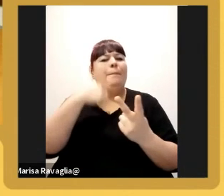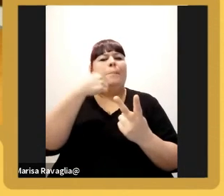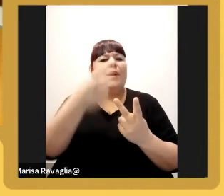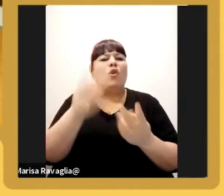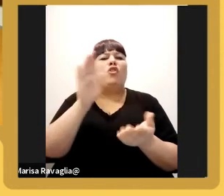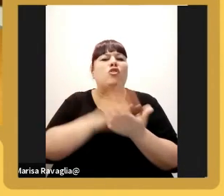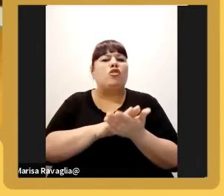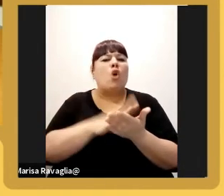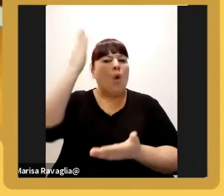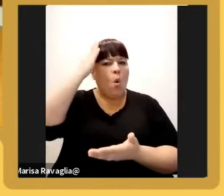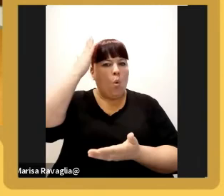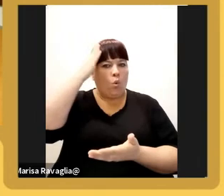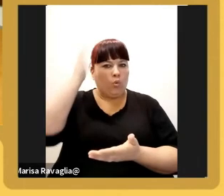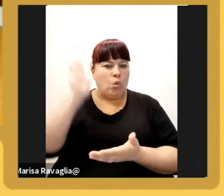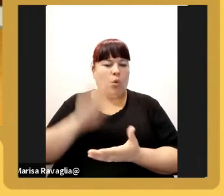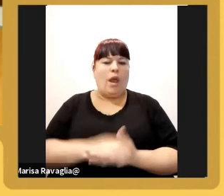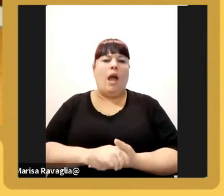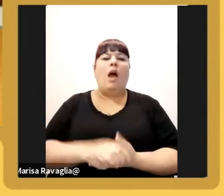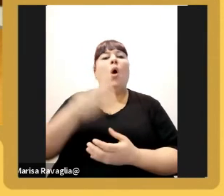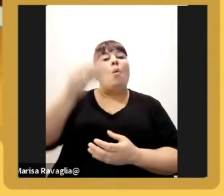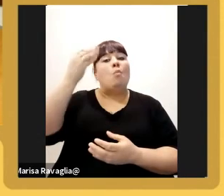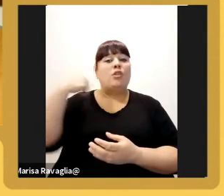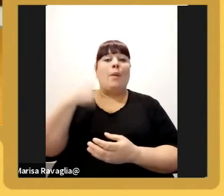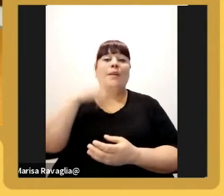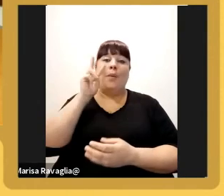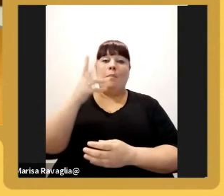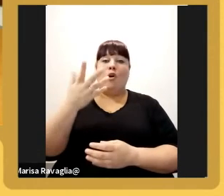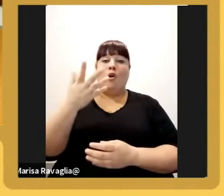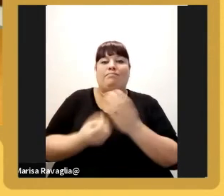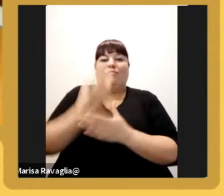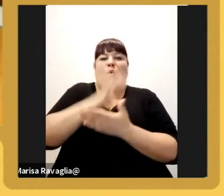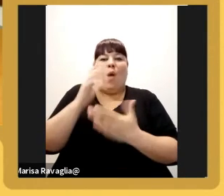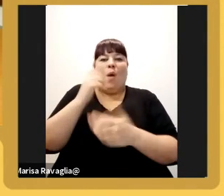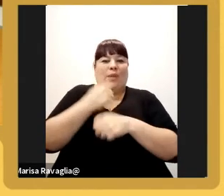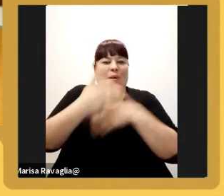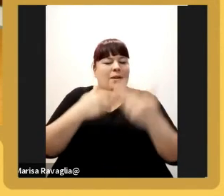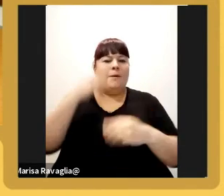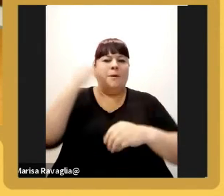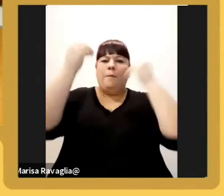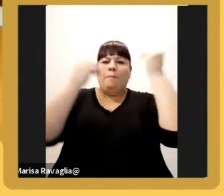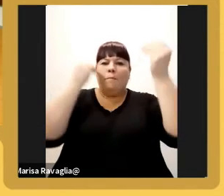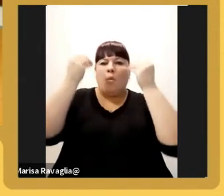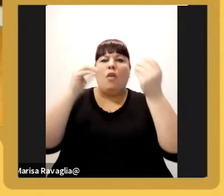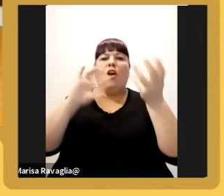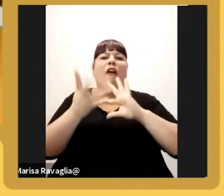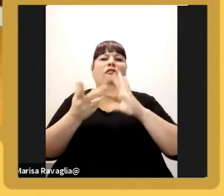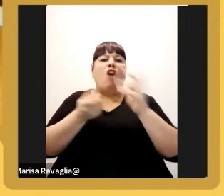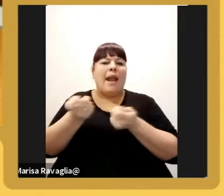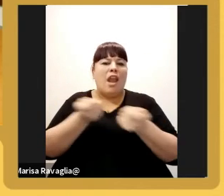la cultura muchas veces vemos a los emprendedores muy preocupados por los modelos de negocio